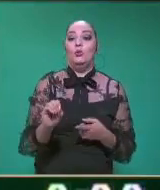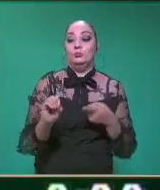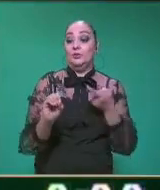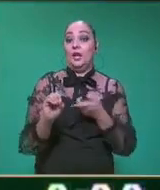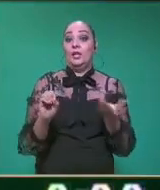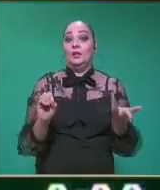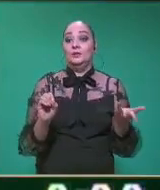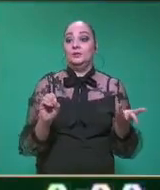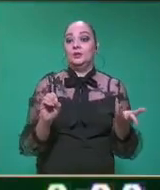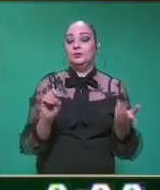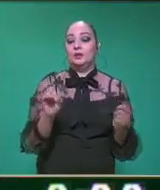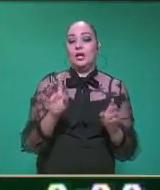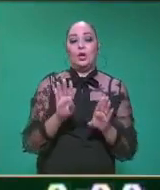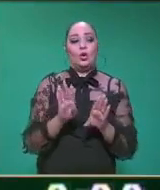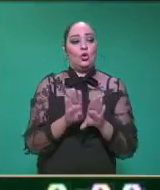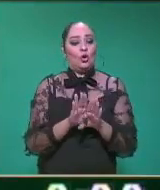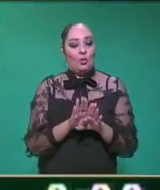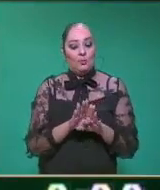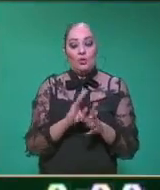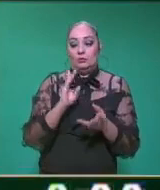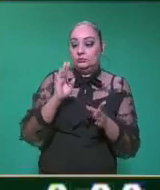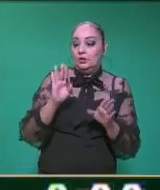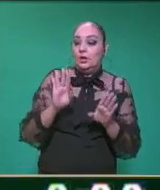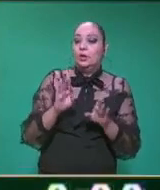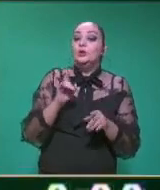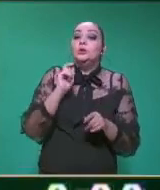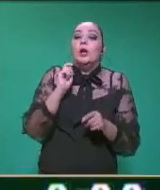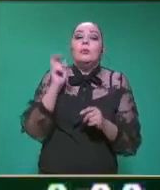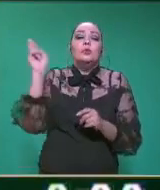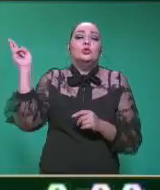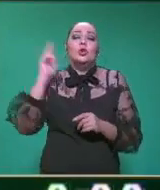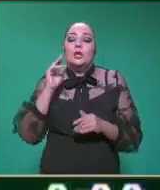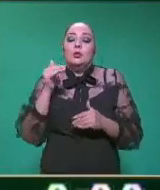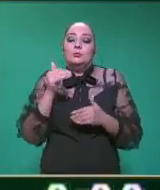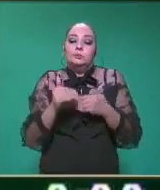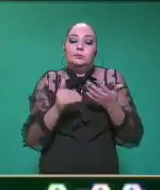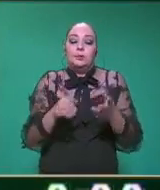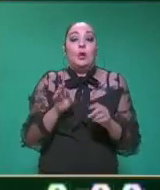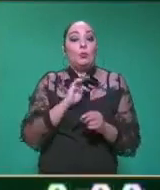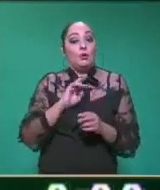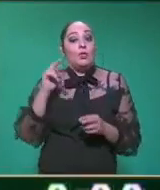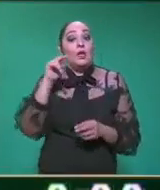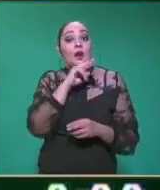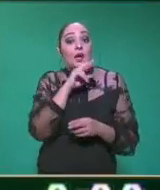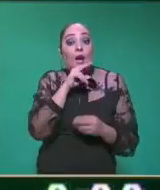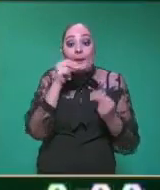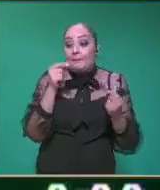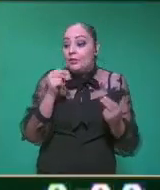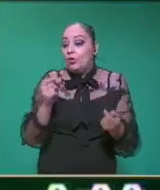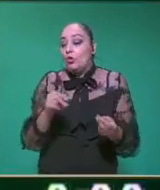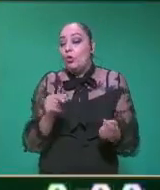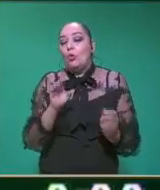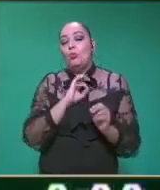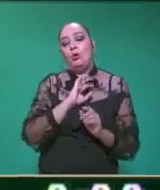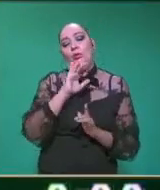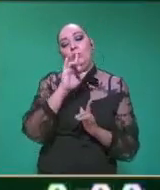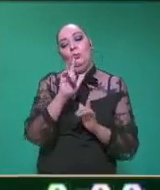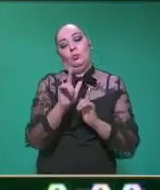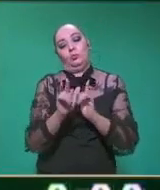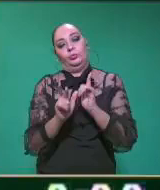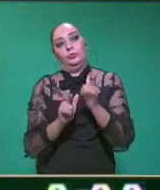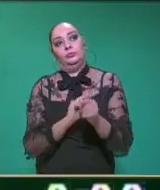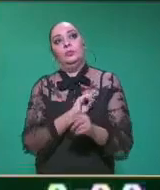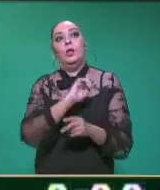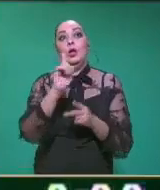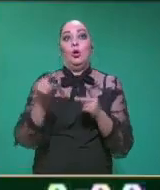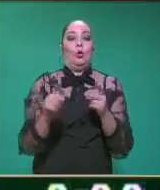es la sucesión en la que están los sonidos, ¿verdad? Qué tan rápido o qué tan lento... Muy bien, ese es un elemento.